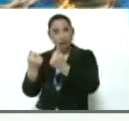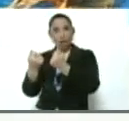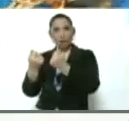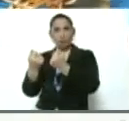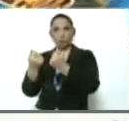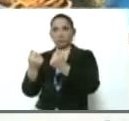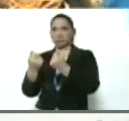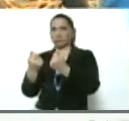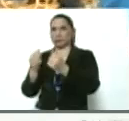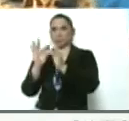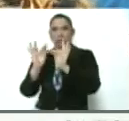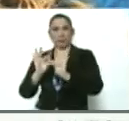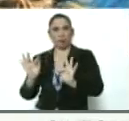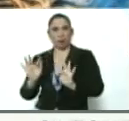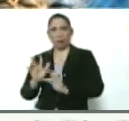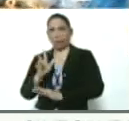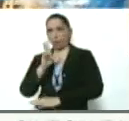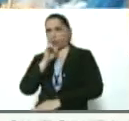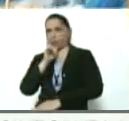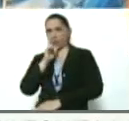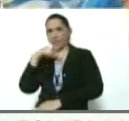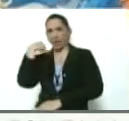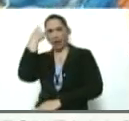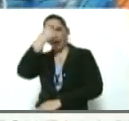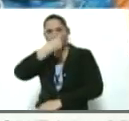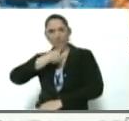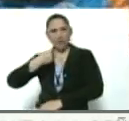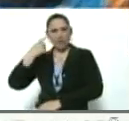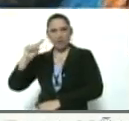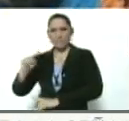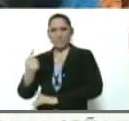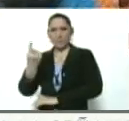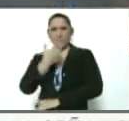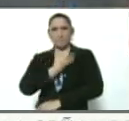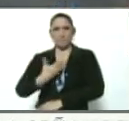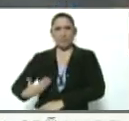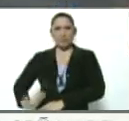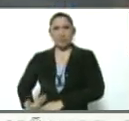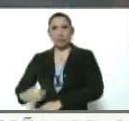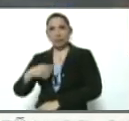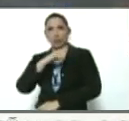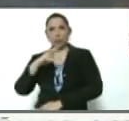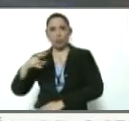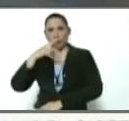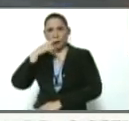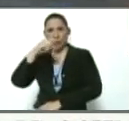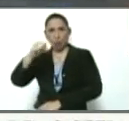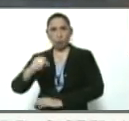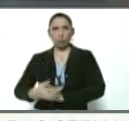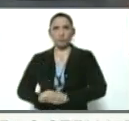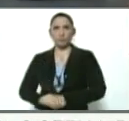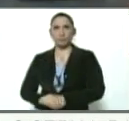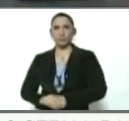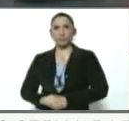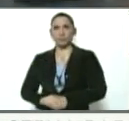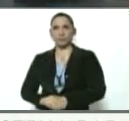manera, digamos así, pseudo legal a las cabezas del primer mandatario de Venezuela, de Nicolás Maduro, que